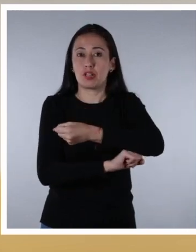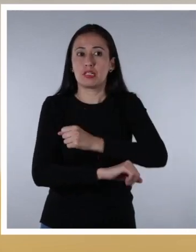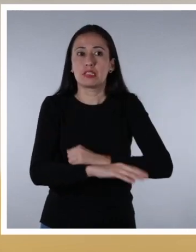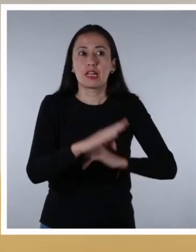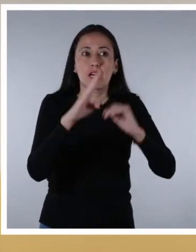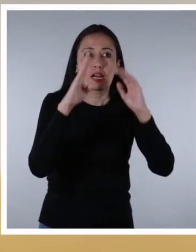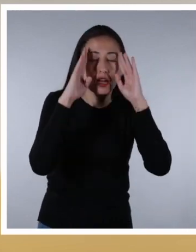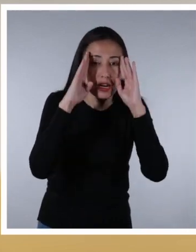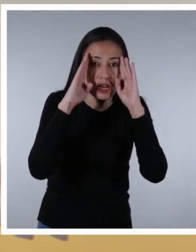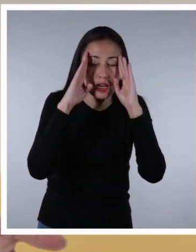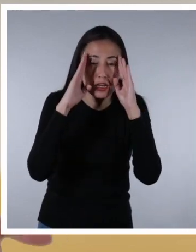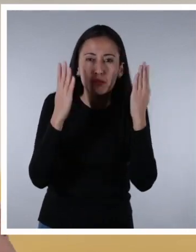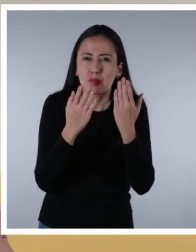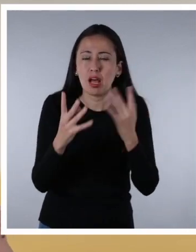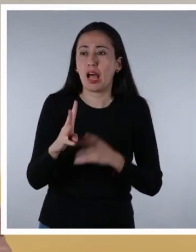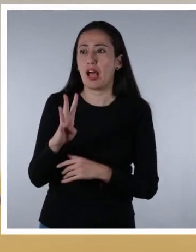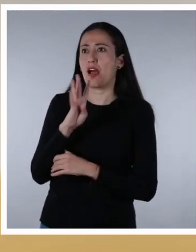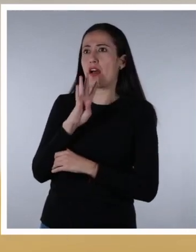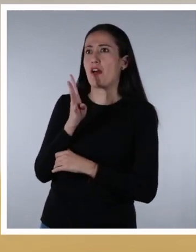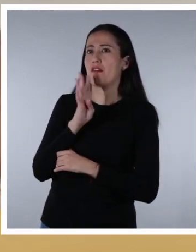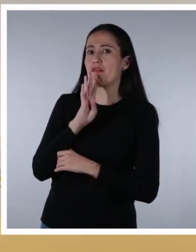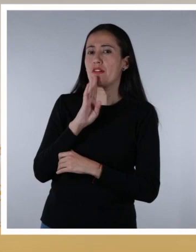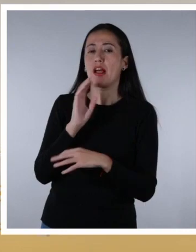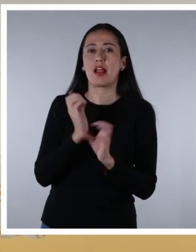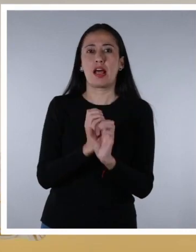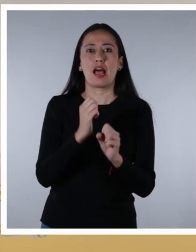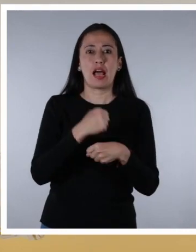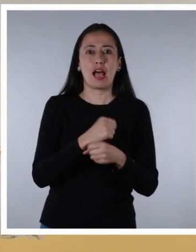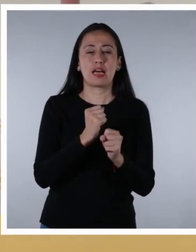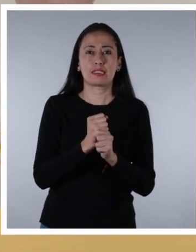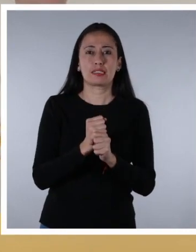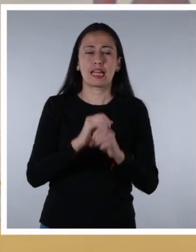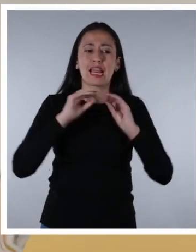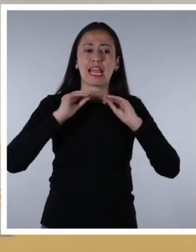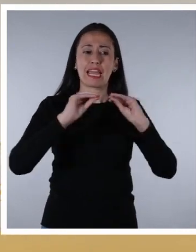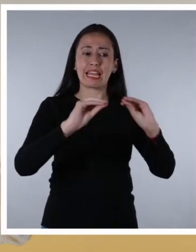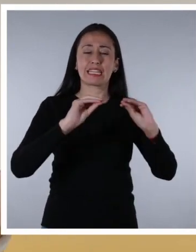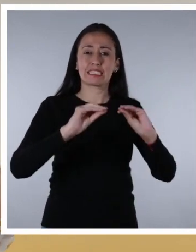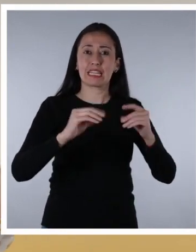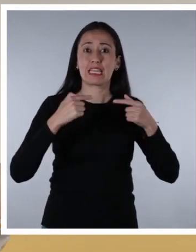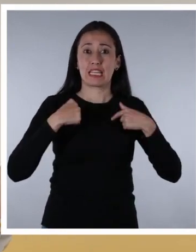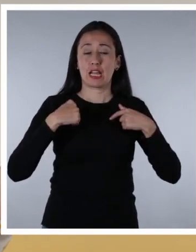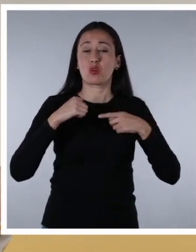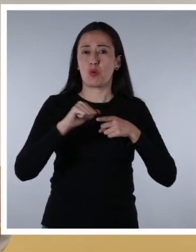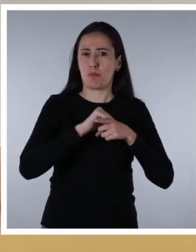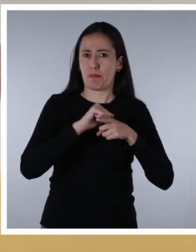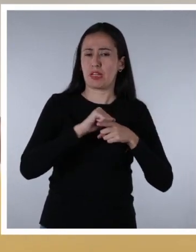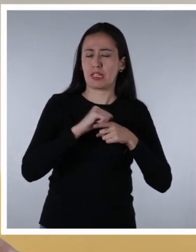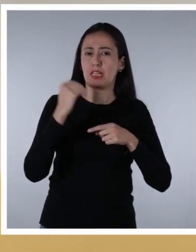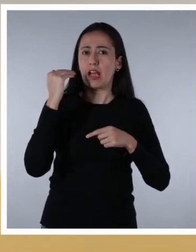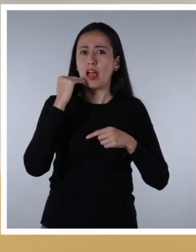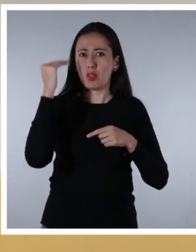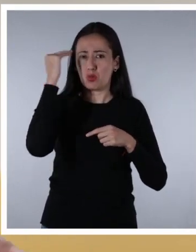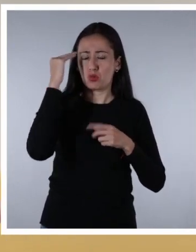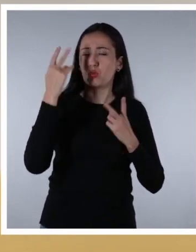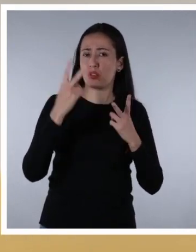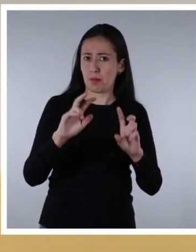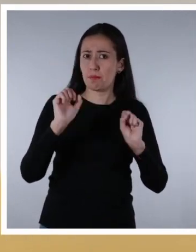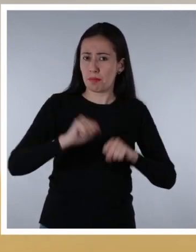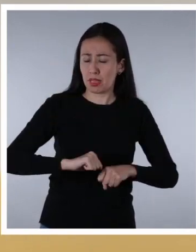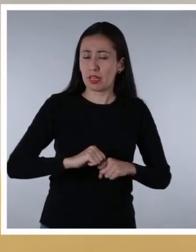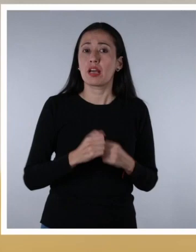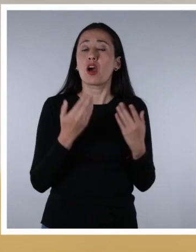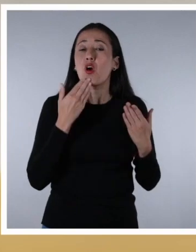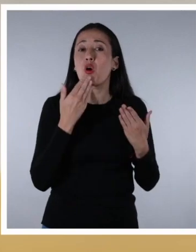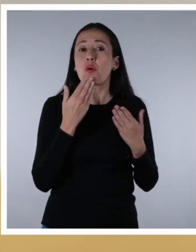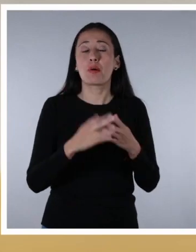de observación. No solo hablar, hacer. Enseñar con el ejemplo. La mejor forma de educar a